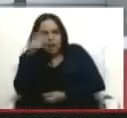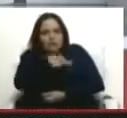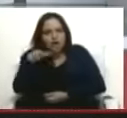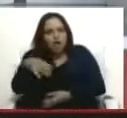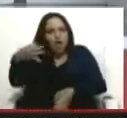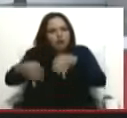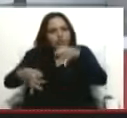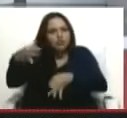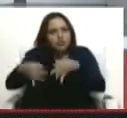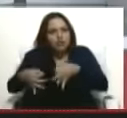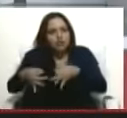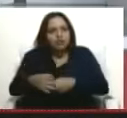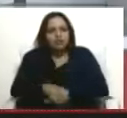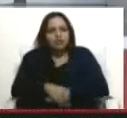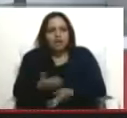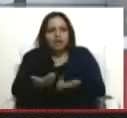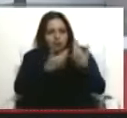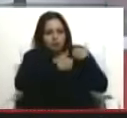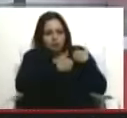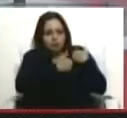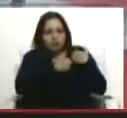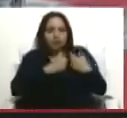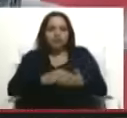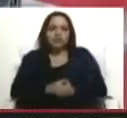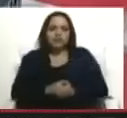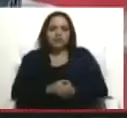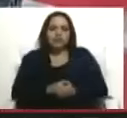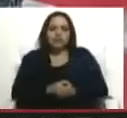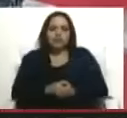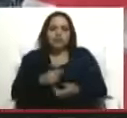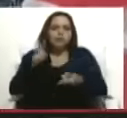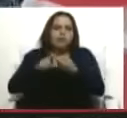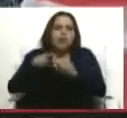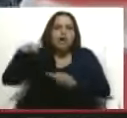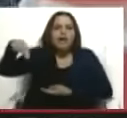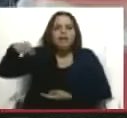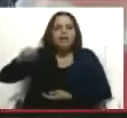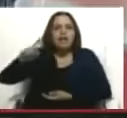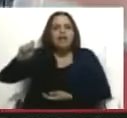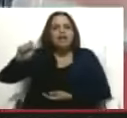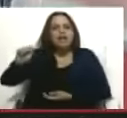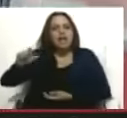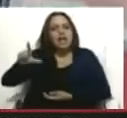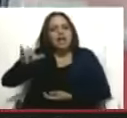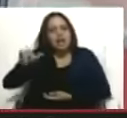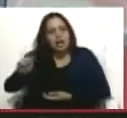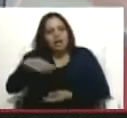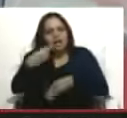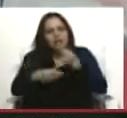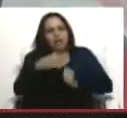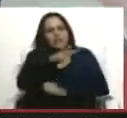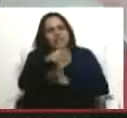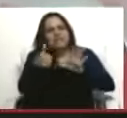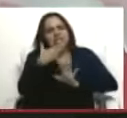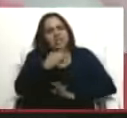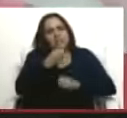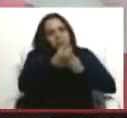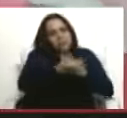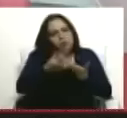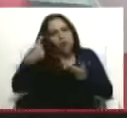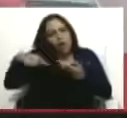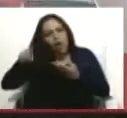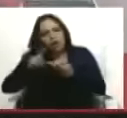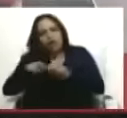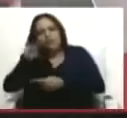juez de la causa, en el caso de Natalia el 26 de diciembre, él es el 27 de diciembre, que le da